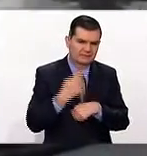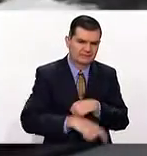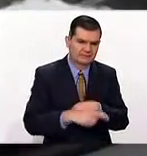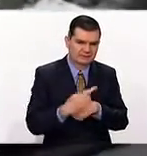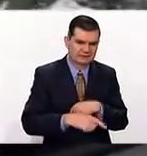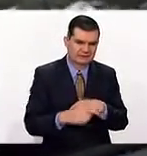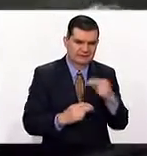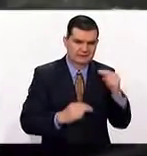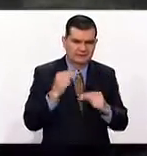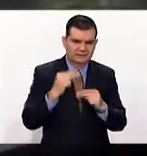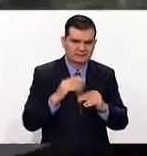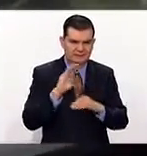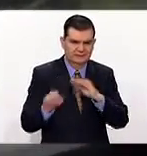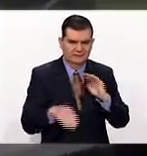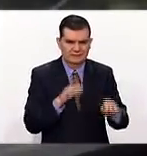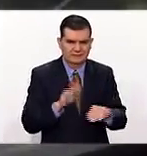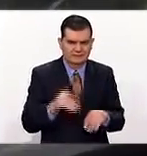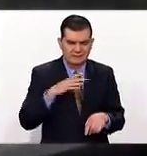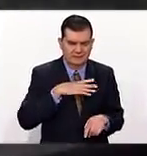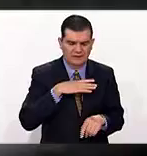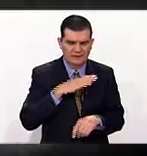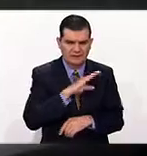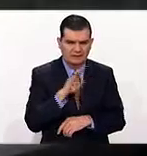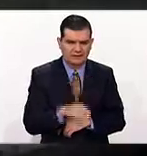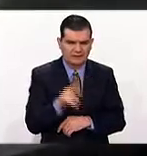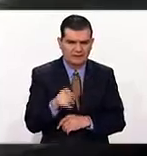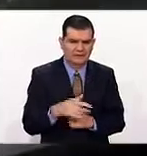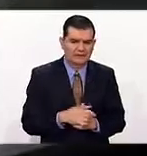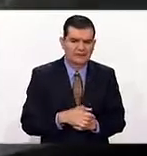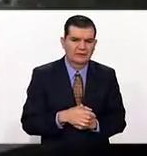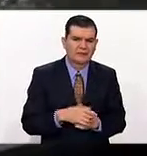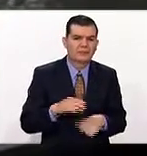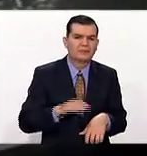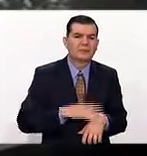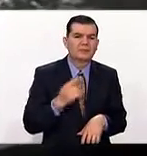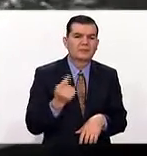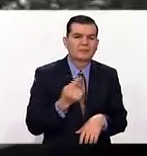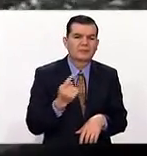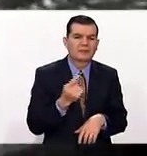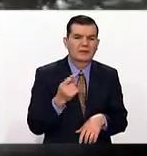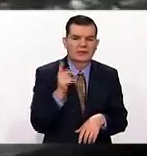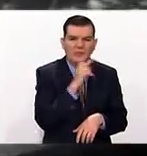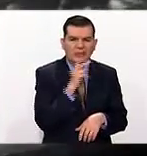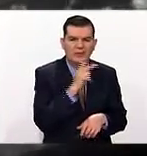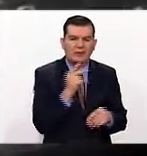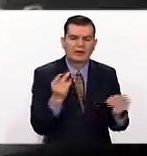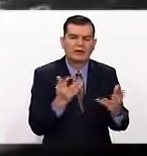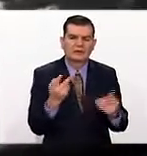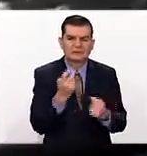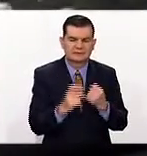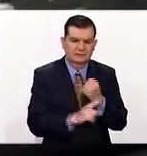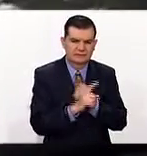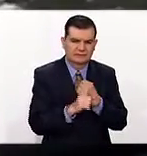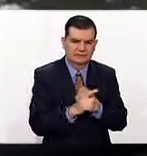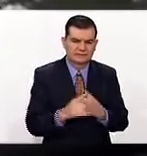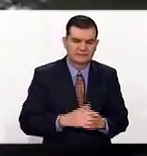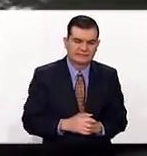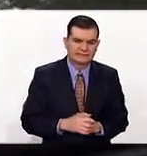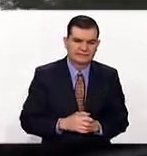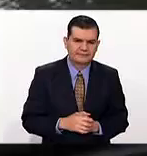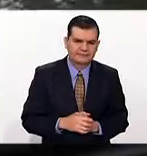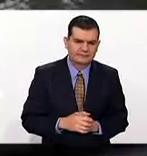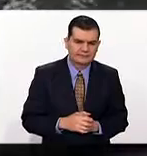nivel de mortandad o que provoca la mortalidad. ¿Por qué se genera este tipo de cuestiones?